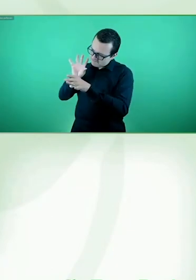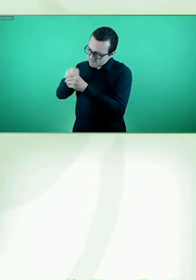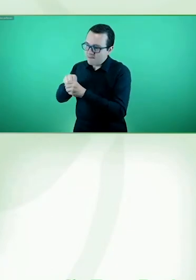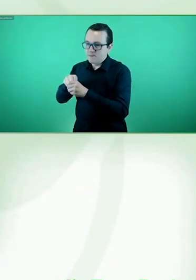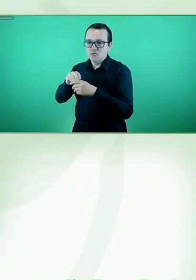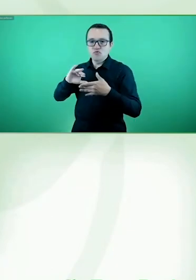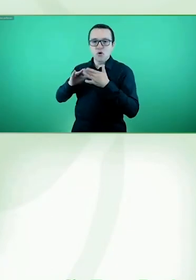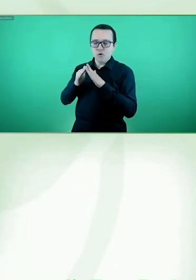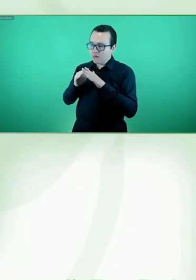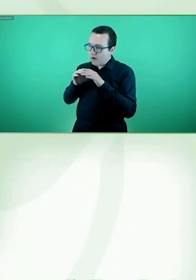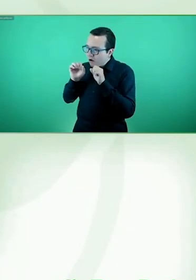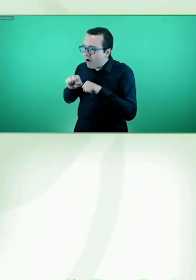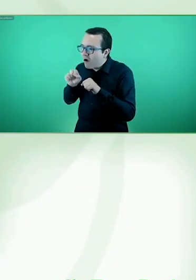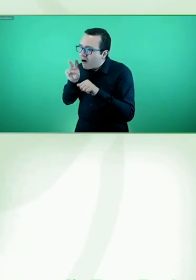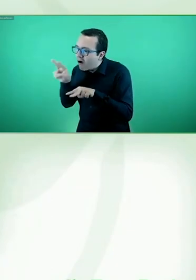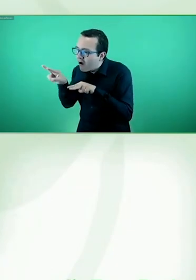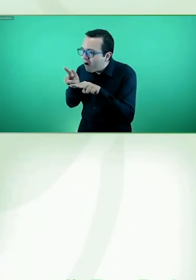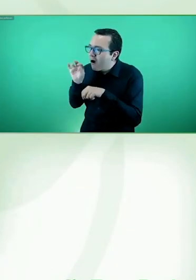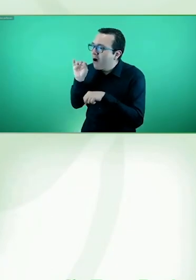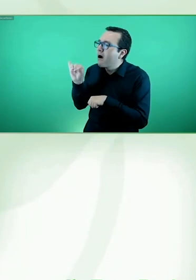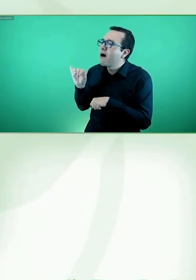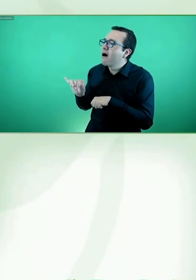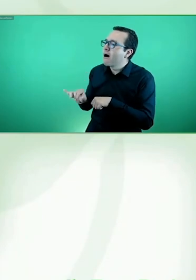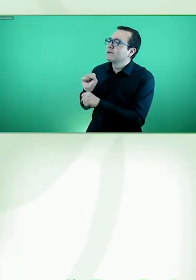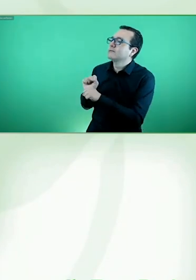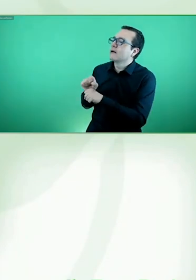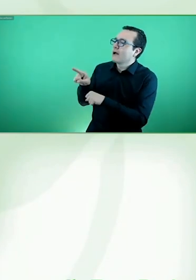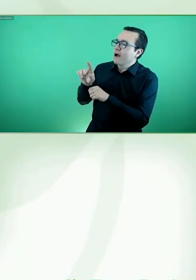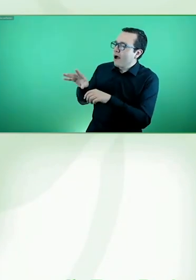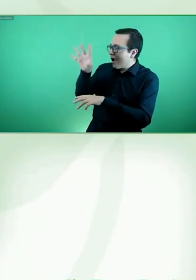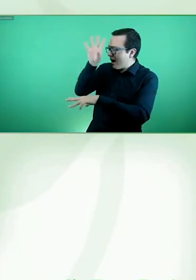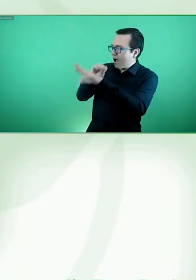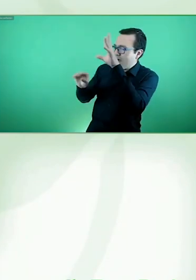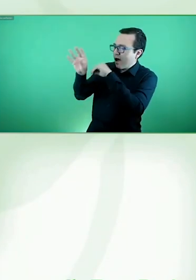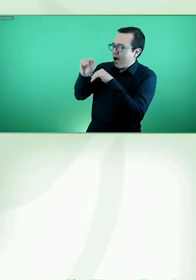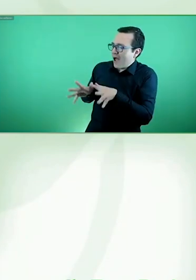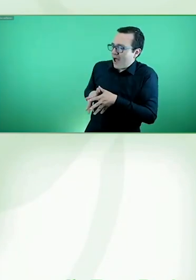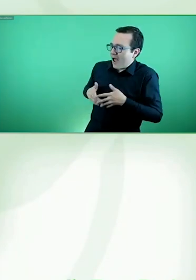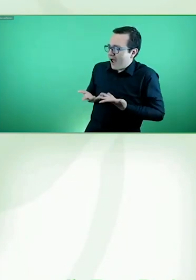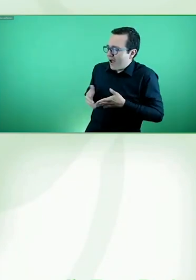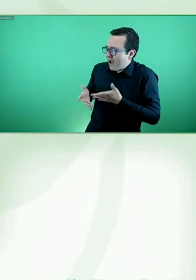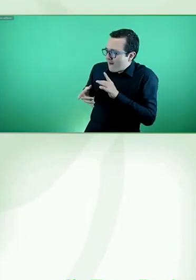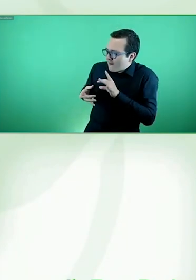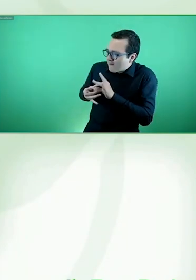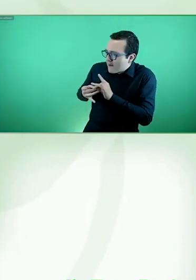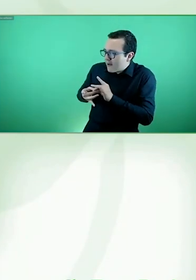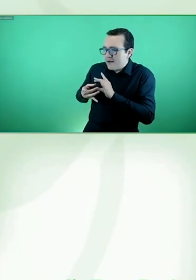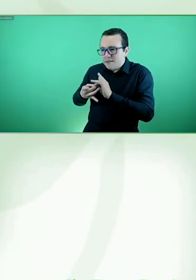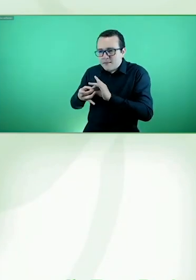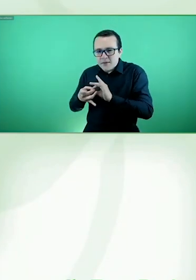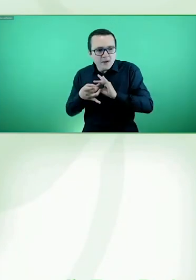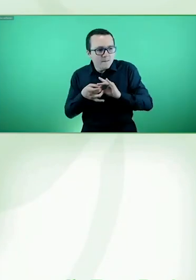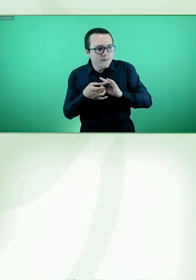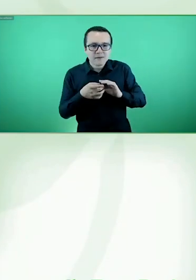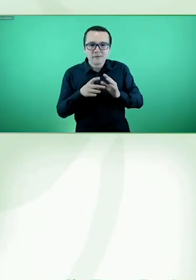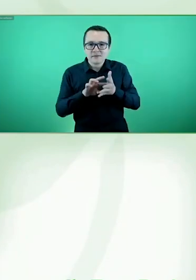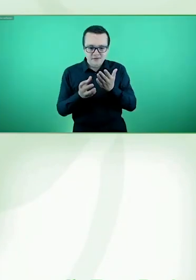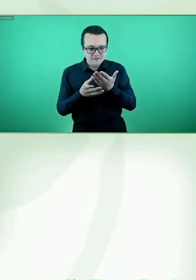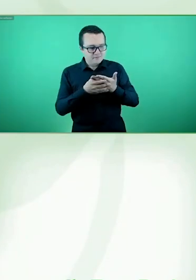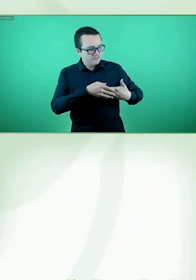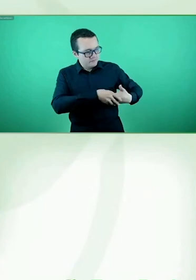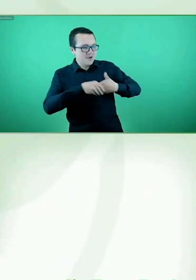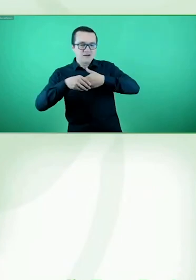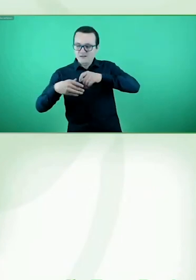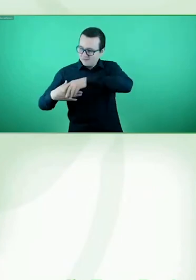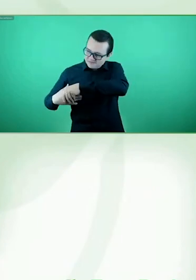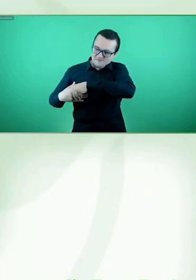podemos aprender de los otros y podemos seguir trabajando juntos de la mano por la inclusión. Por eso es que con